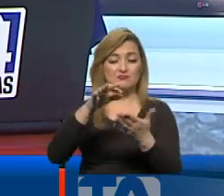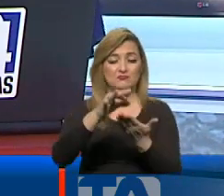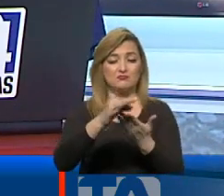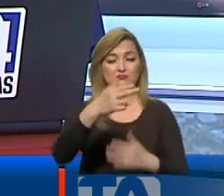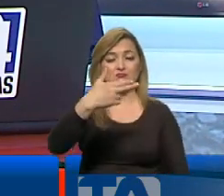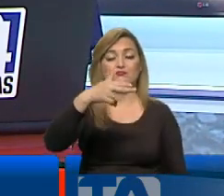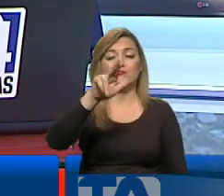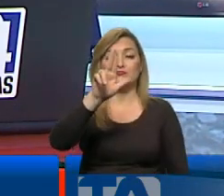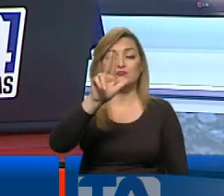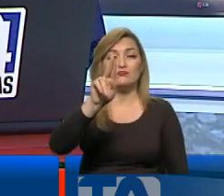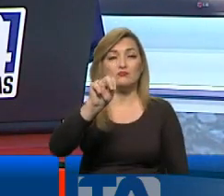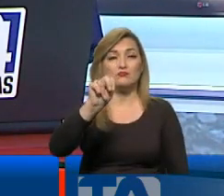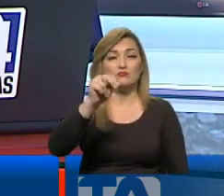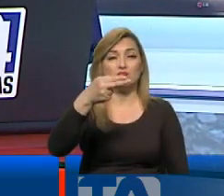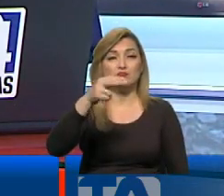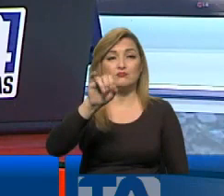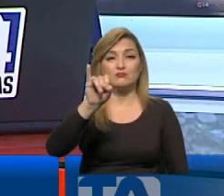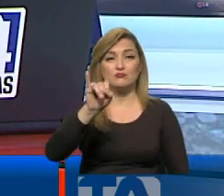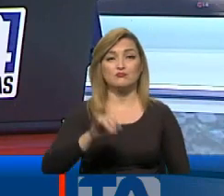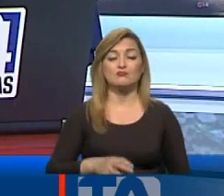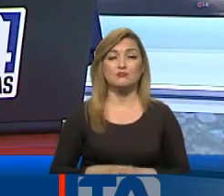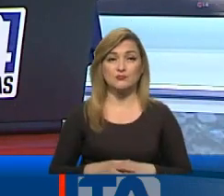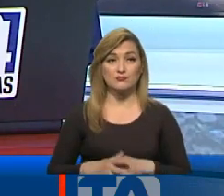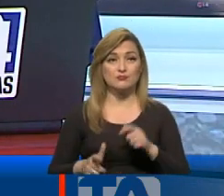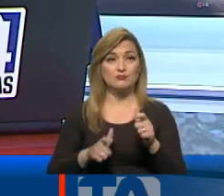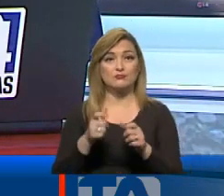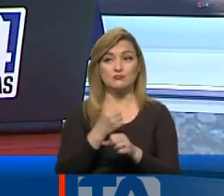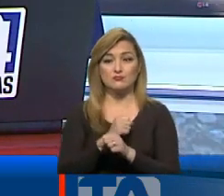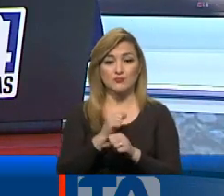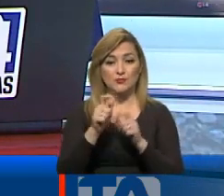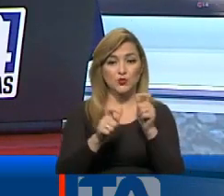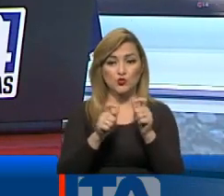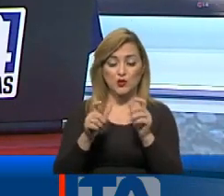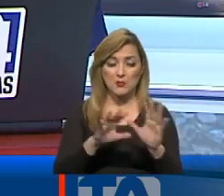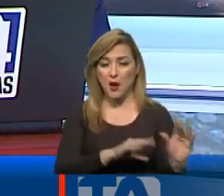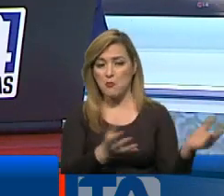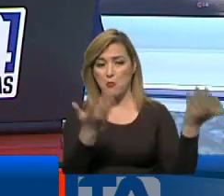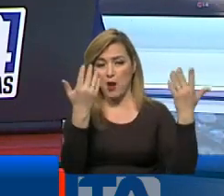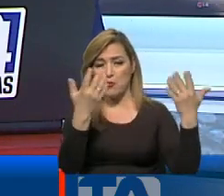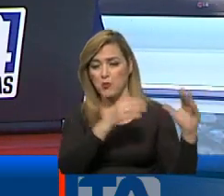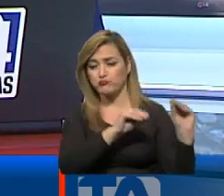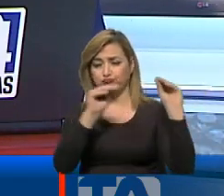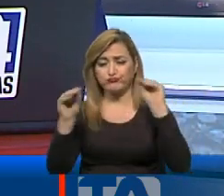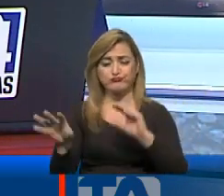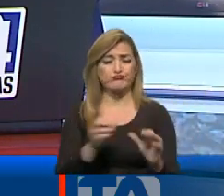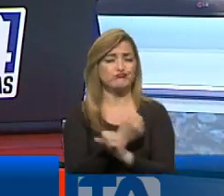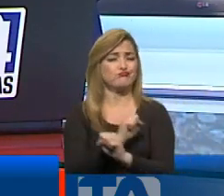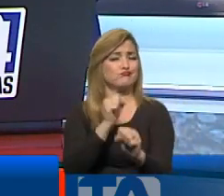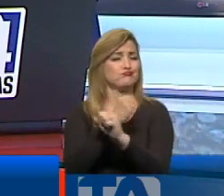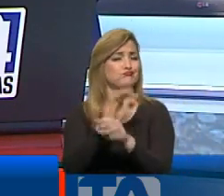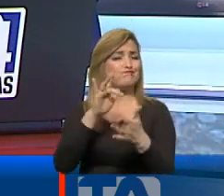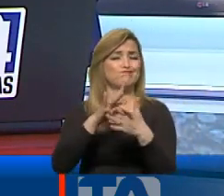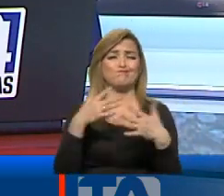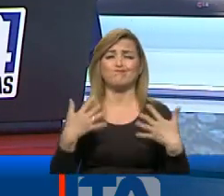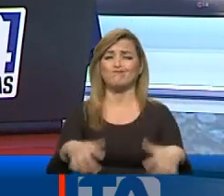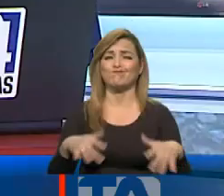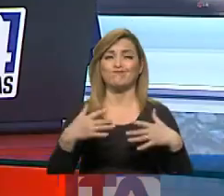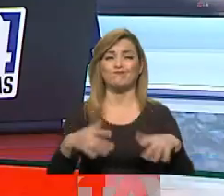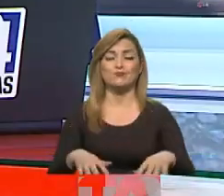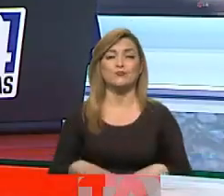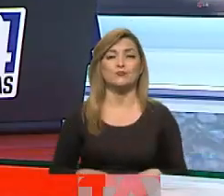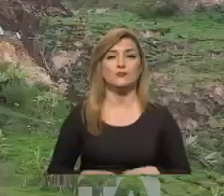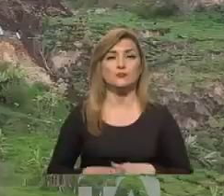en el sector La Armenia. Socorristas evacúan a pobladores ya que el peligro en este sector es inminente.